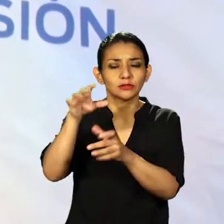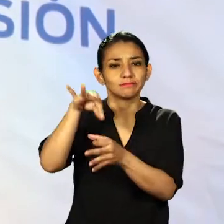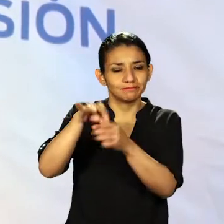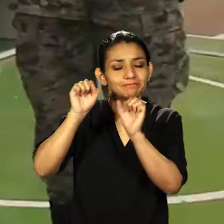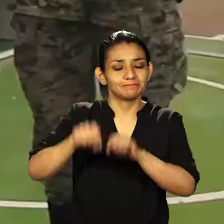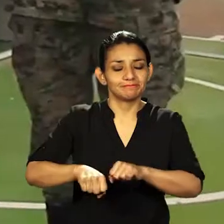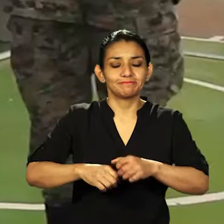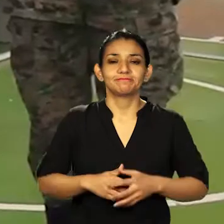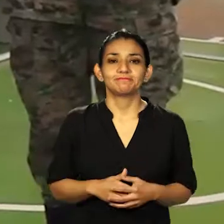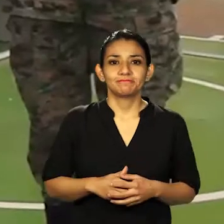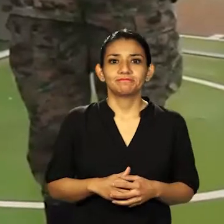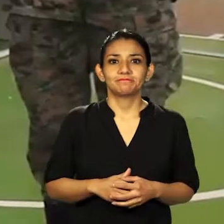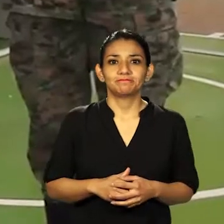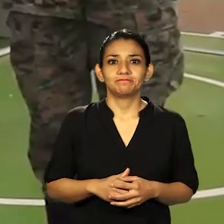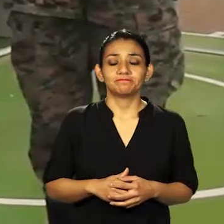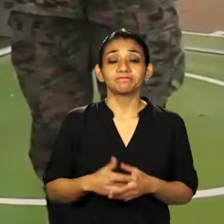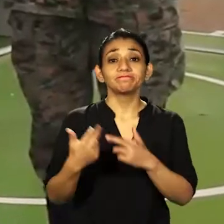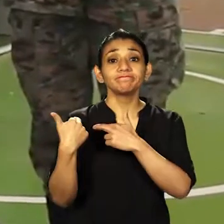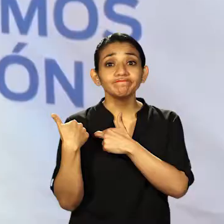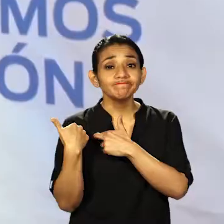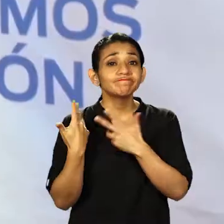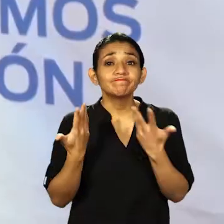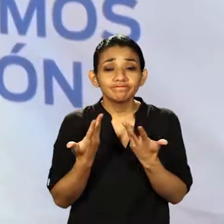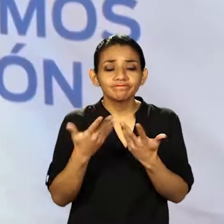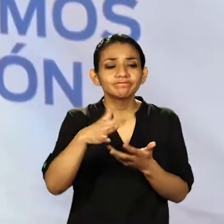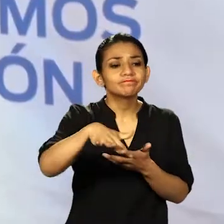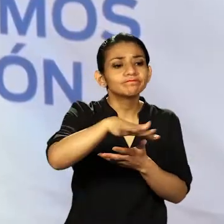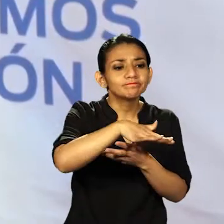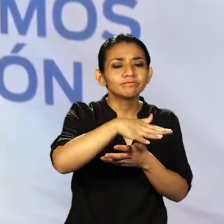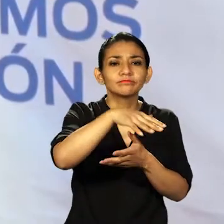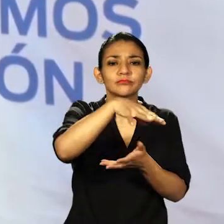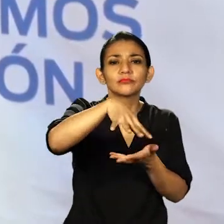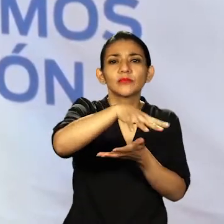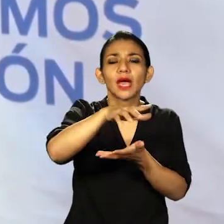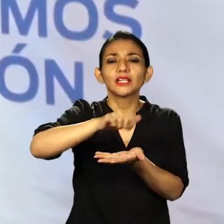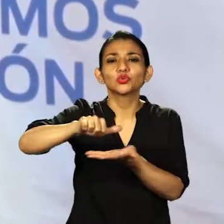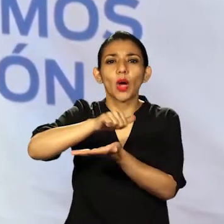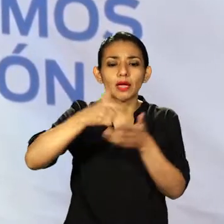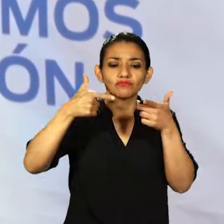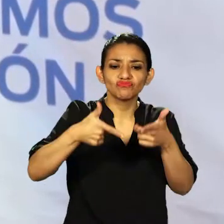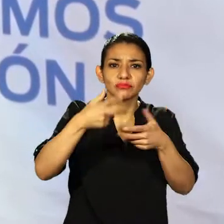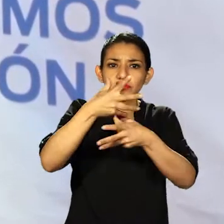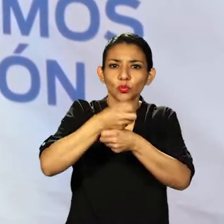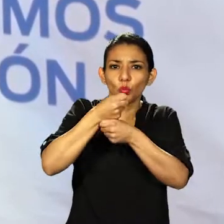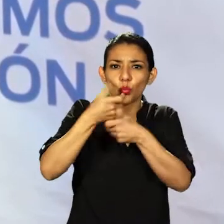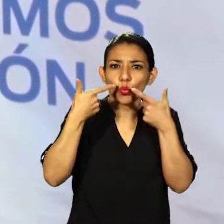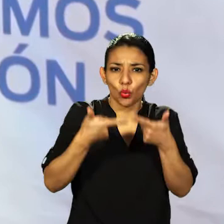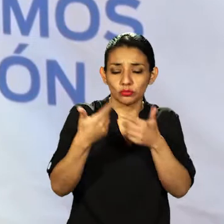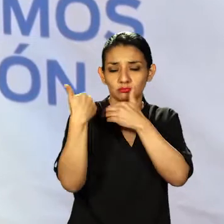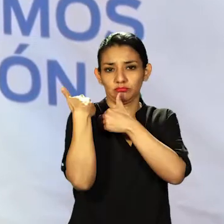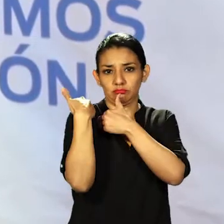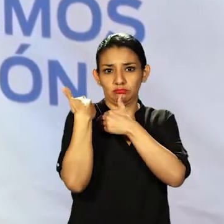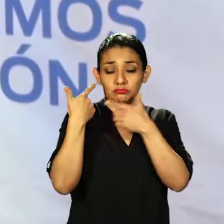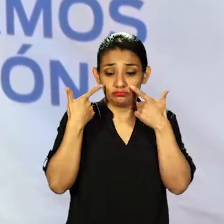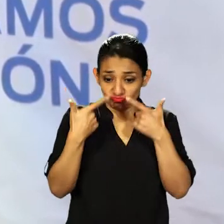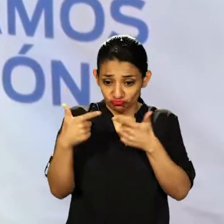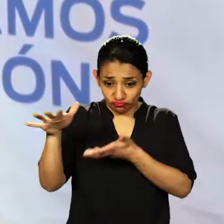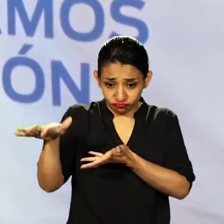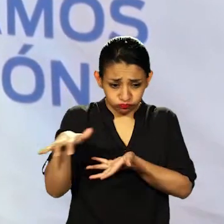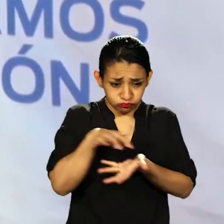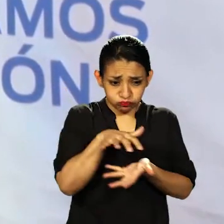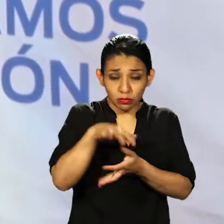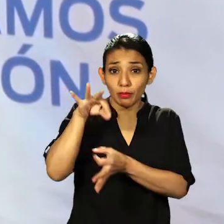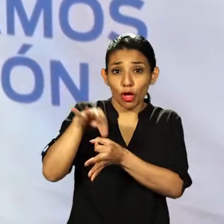va a hacer su voto en casa. Prestar la seguridad en la delegación provincial electoral de la SUAI. Y obviamente estamos encargados de la custodia y el